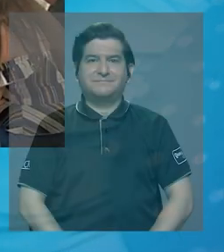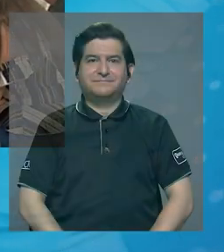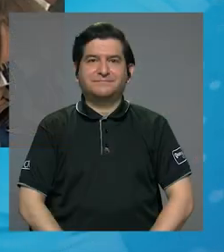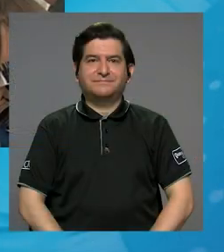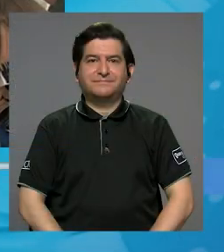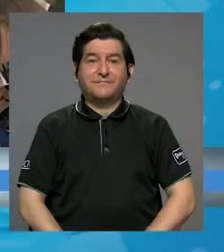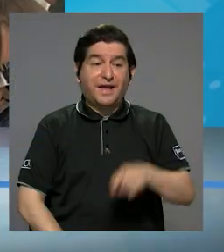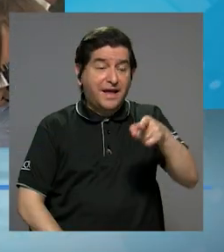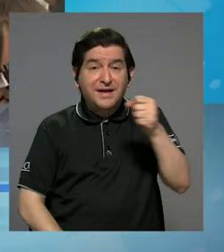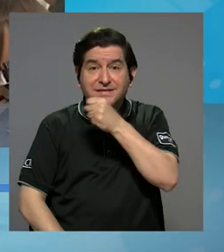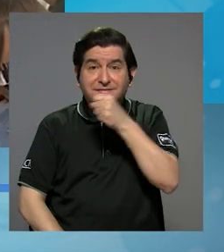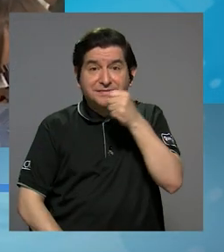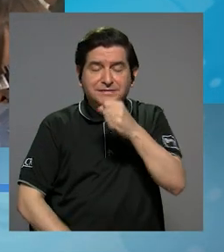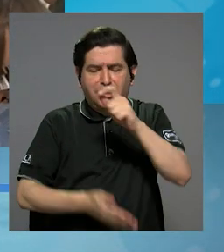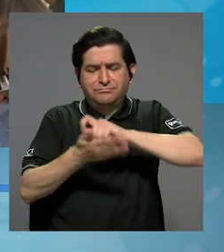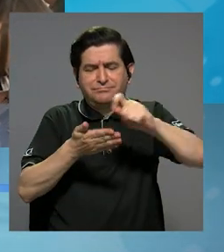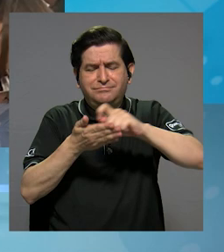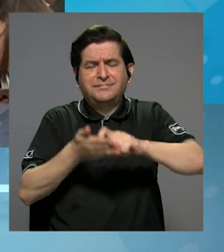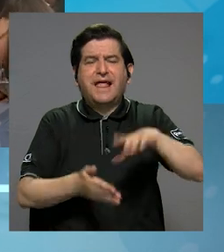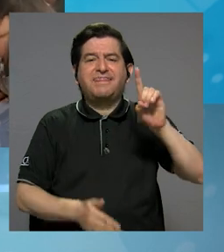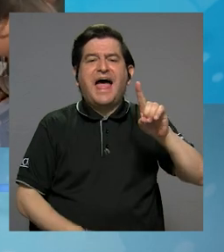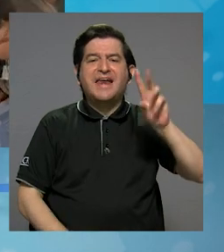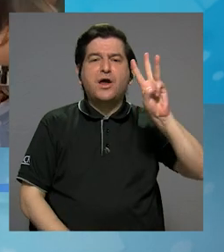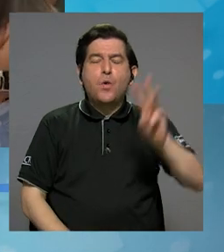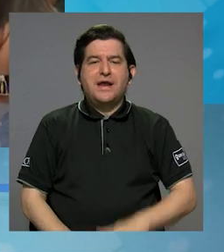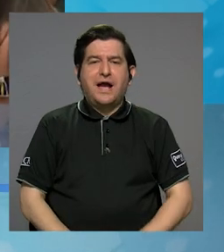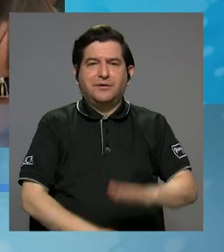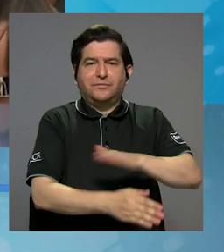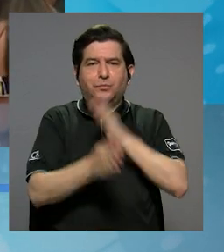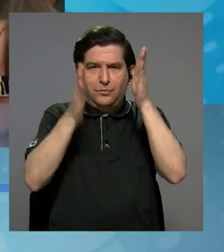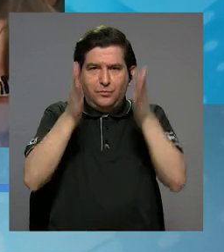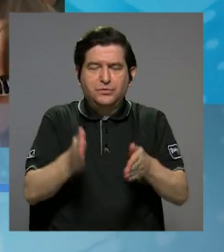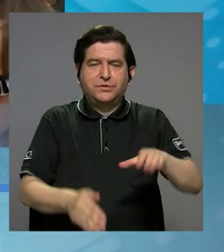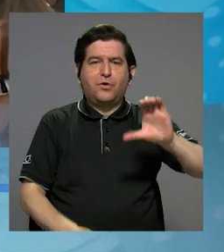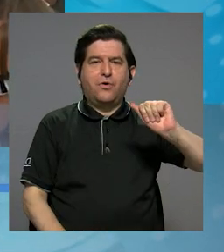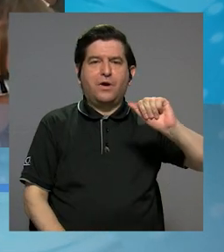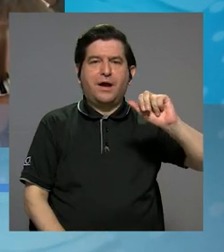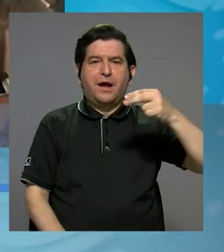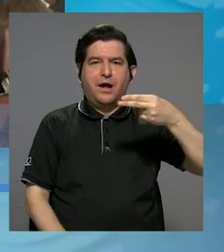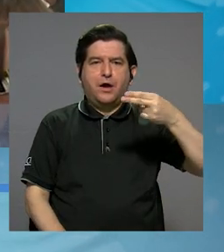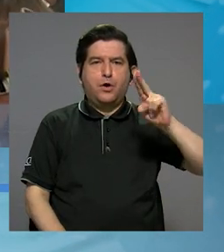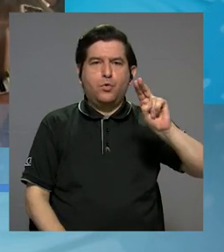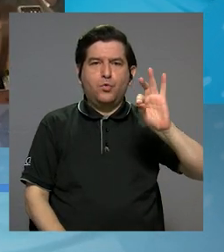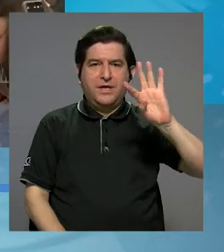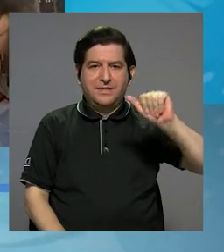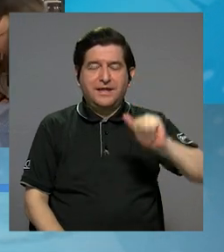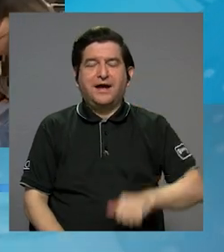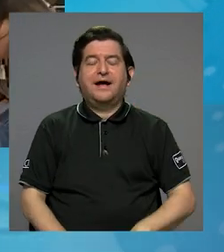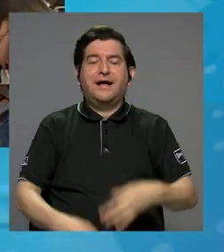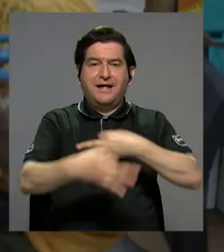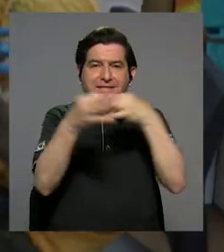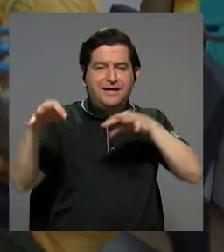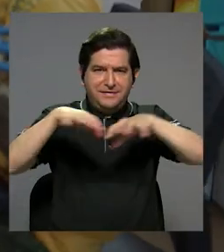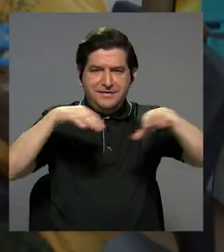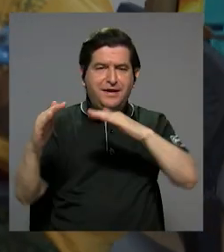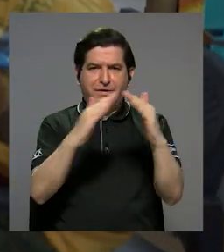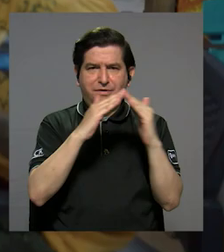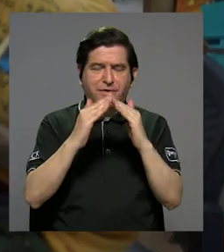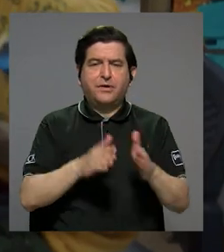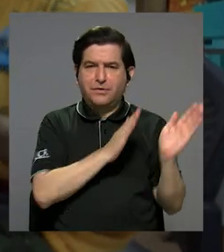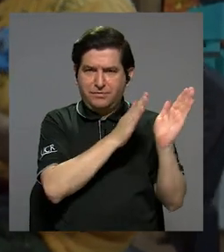Esta canción fue compuesta por Danny Williams, músico de Cahuita, en el Taller de Activación Urbana,